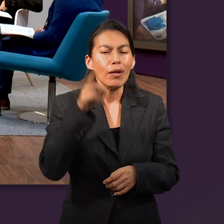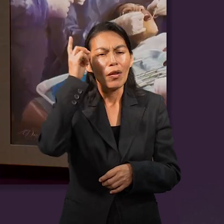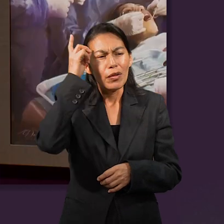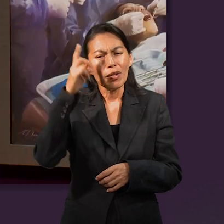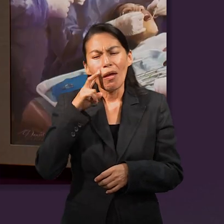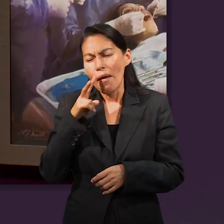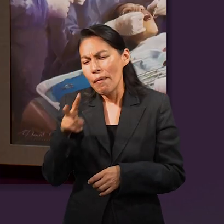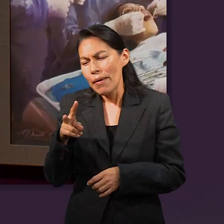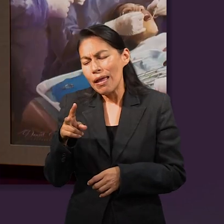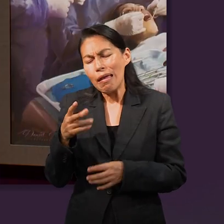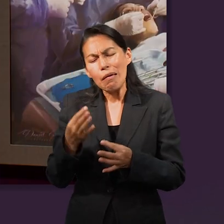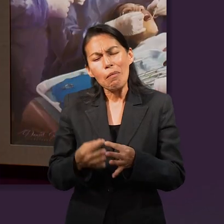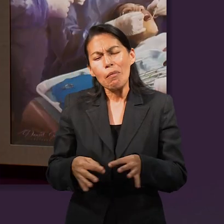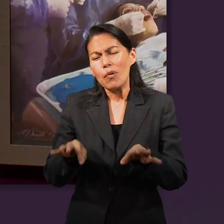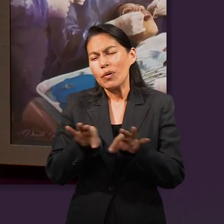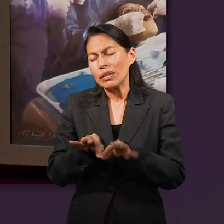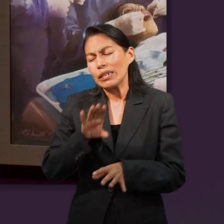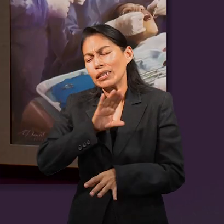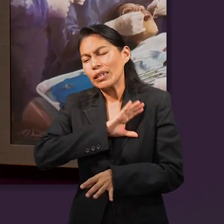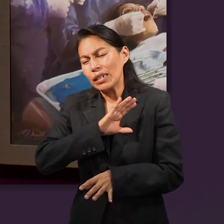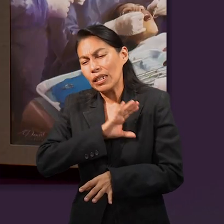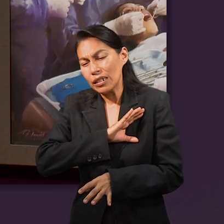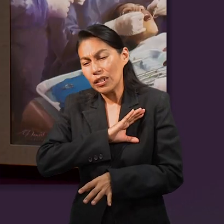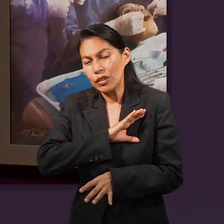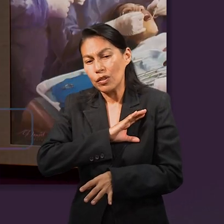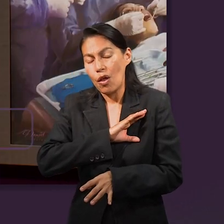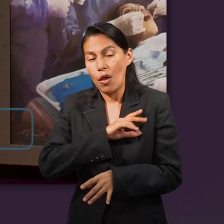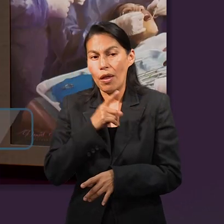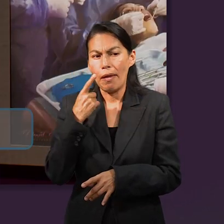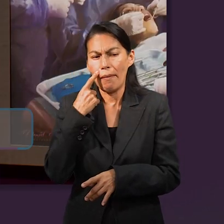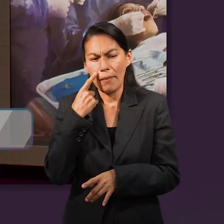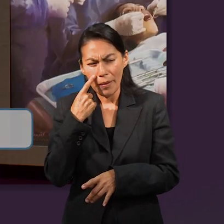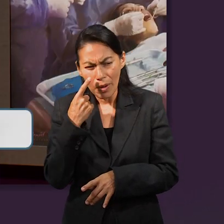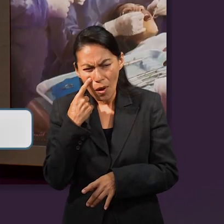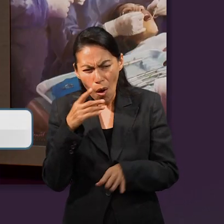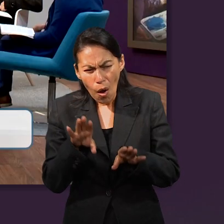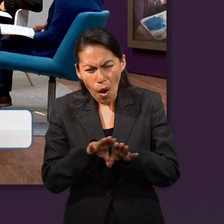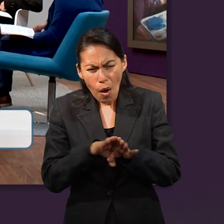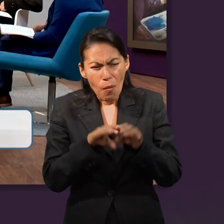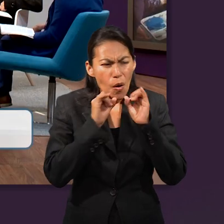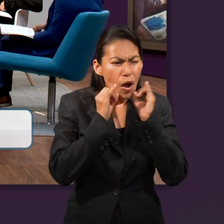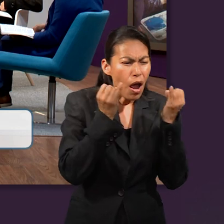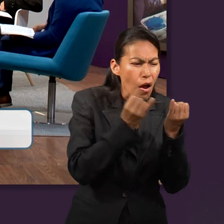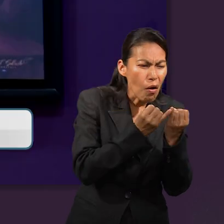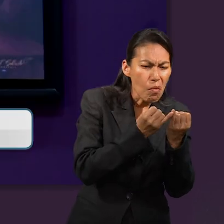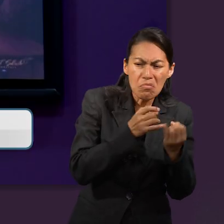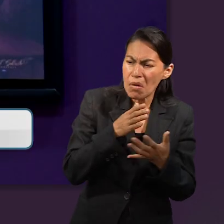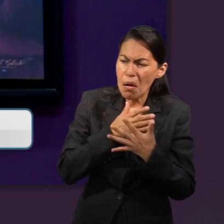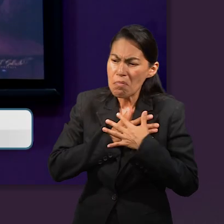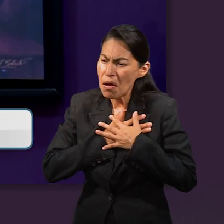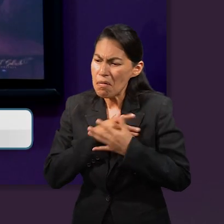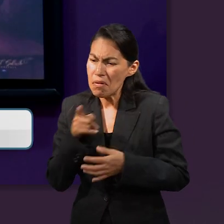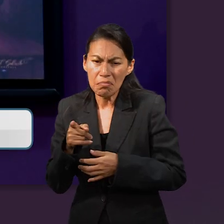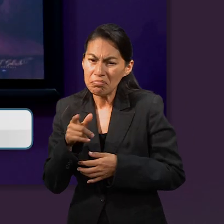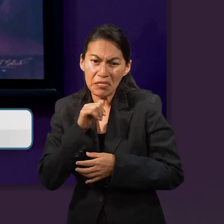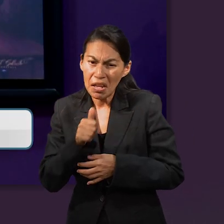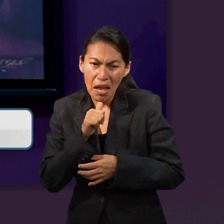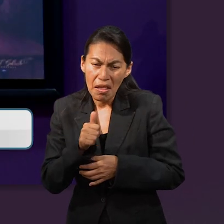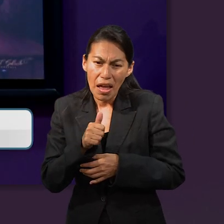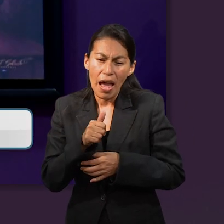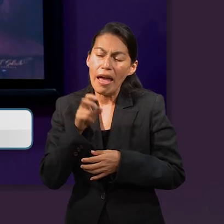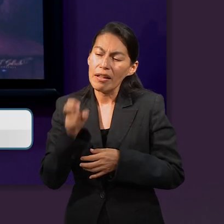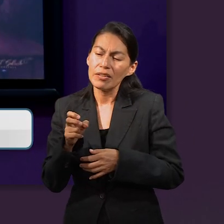para Dios todos somos importantes. Y dice, dio Jehová que Lea era menospreciada y le dio